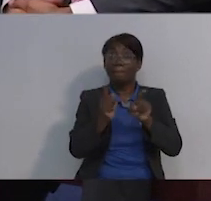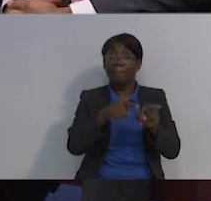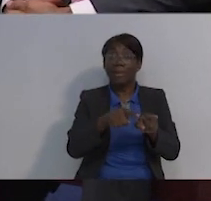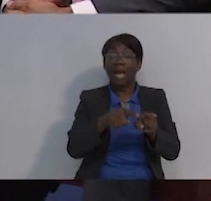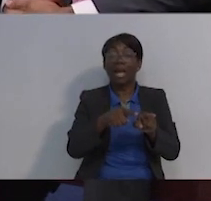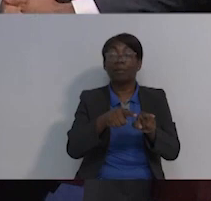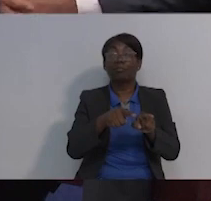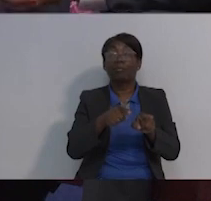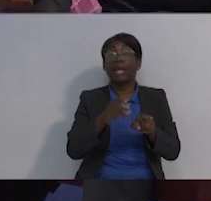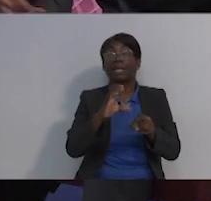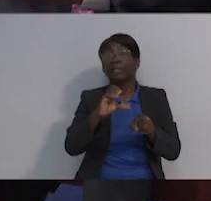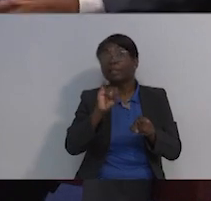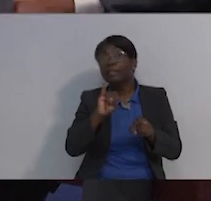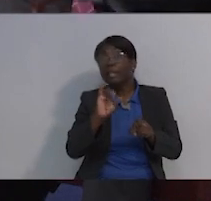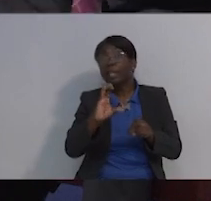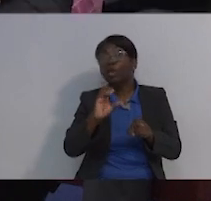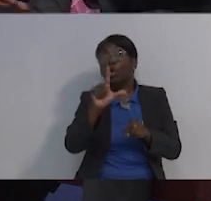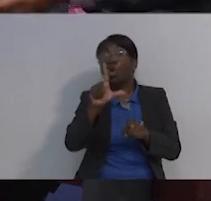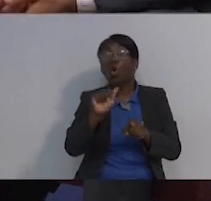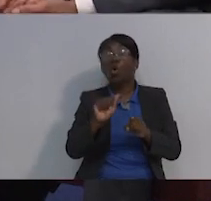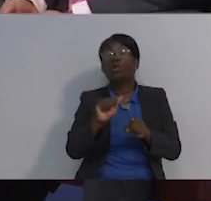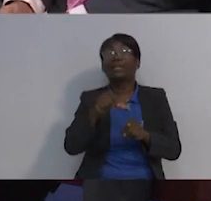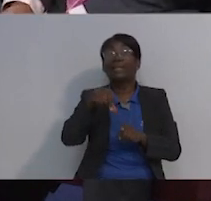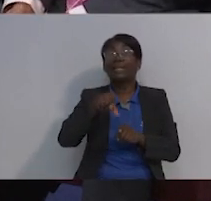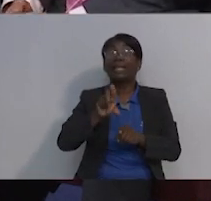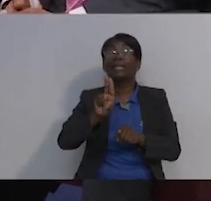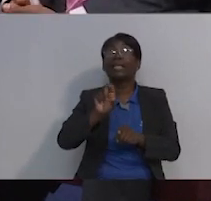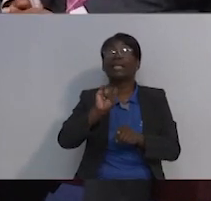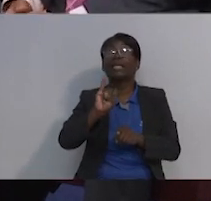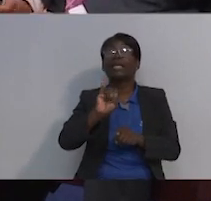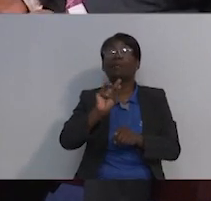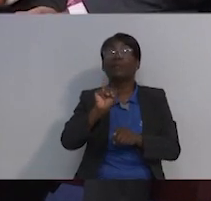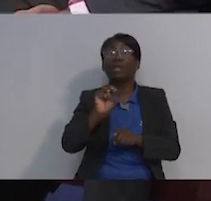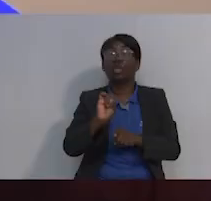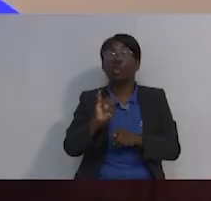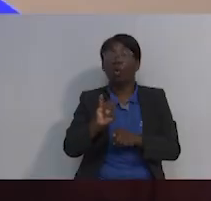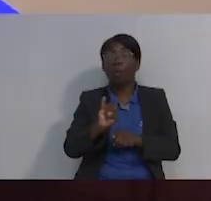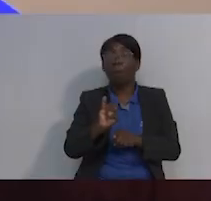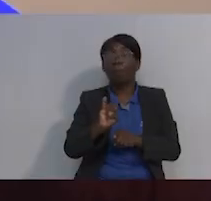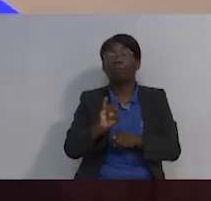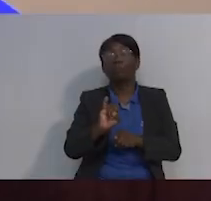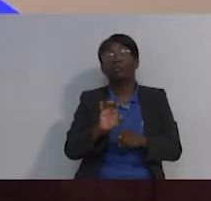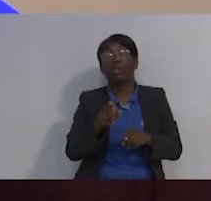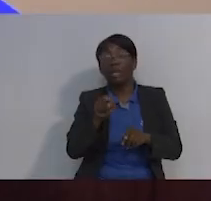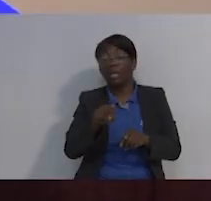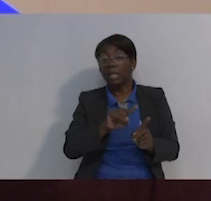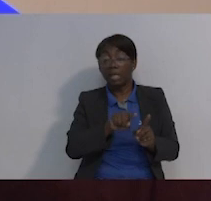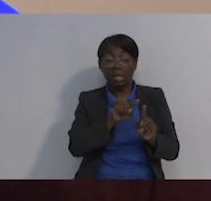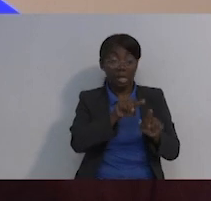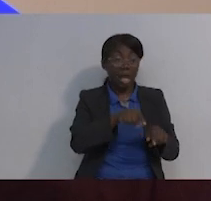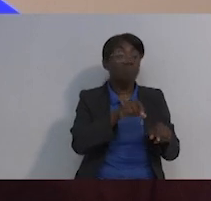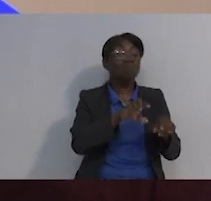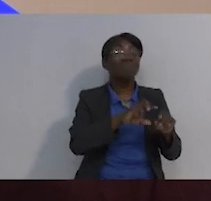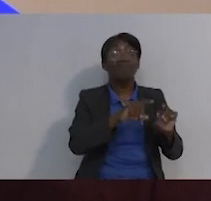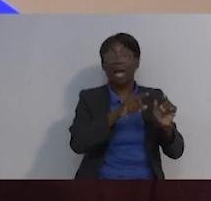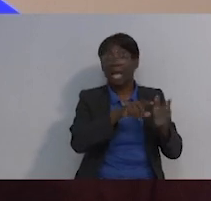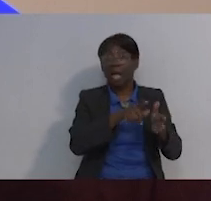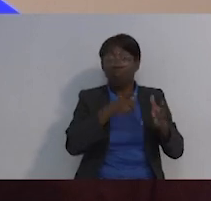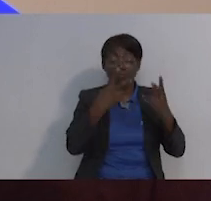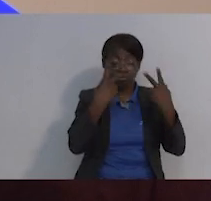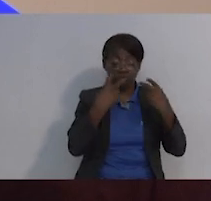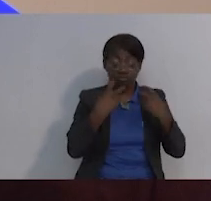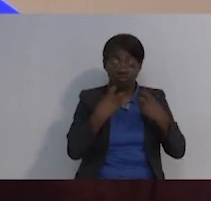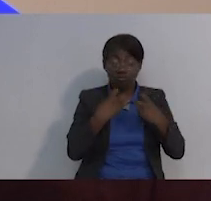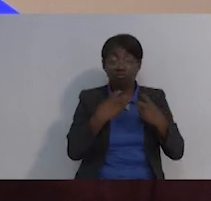de quimioterapia o los ciclos de quimioterapia que tienen que recibir y acá los oncológicos solamente vienen a hacer los estudios de